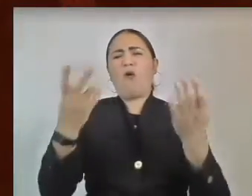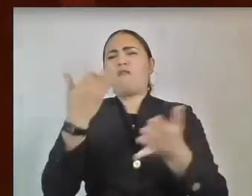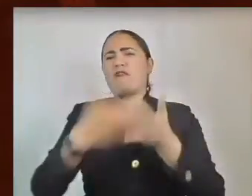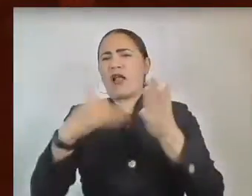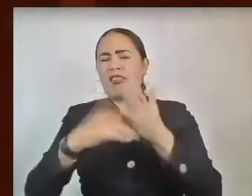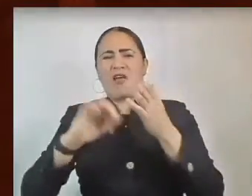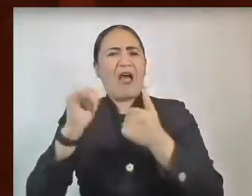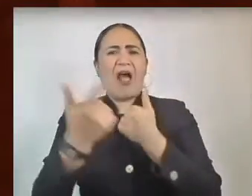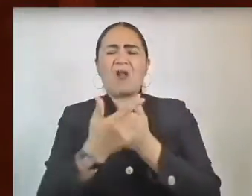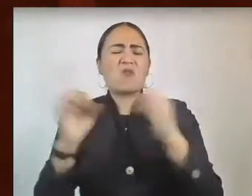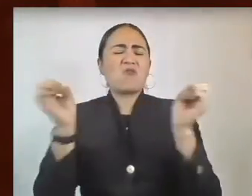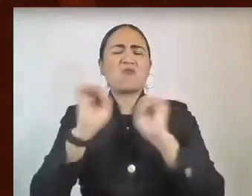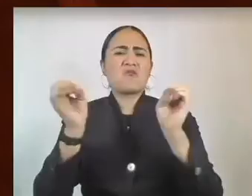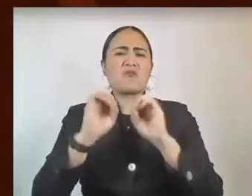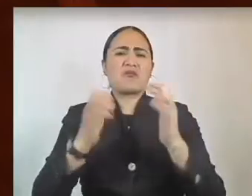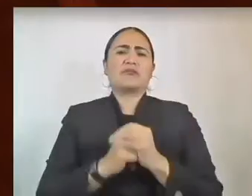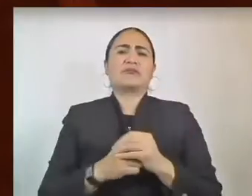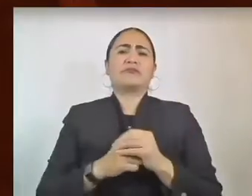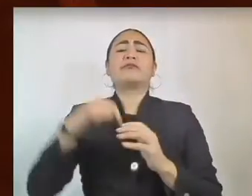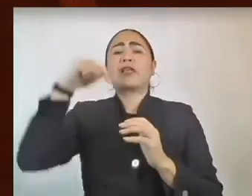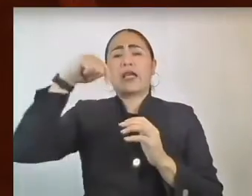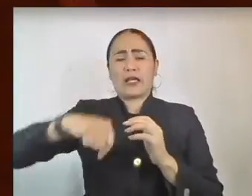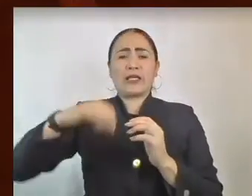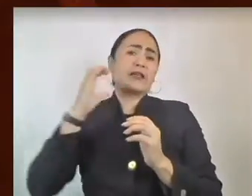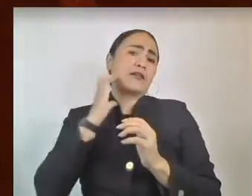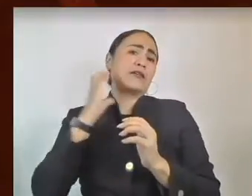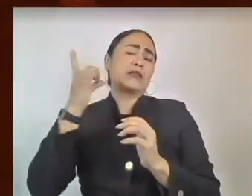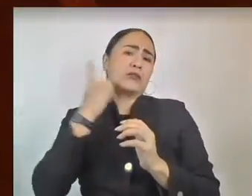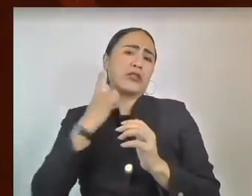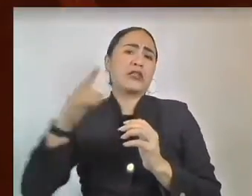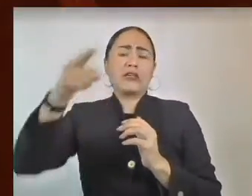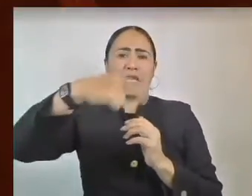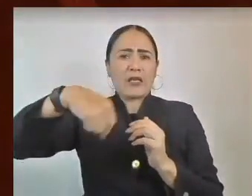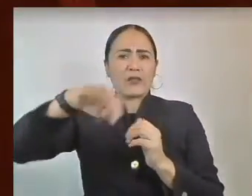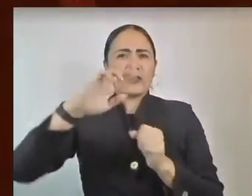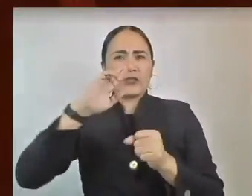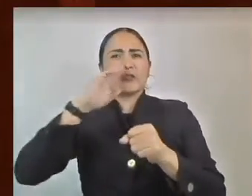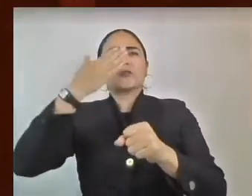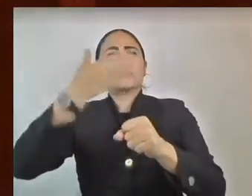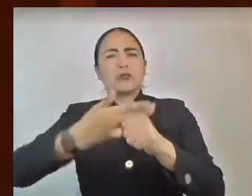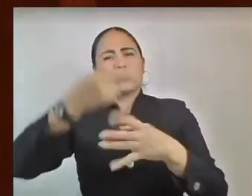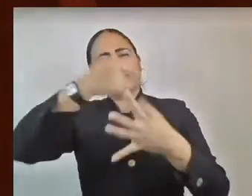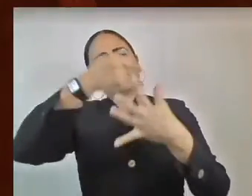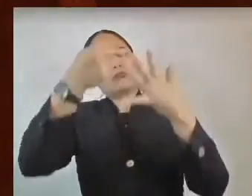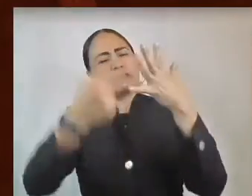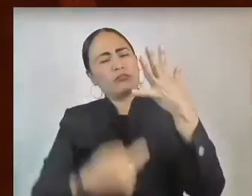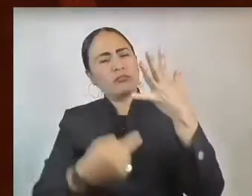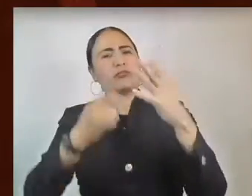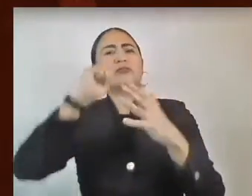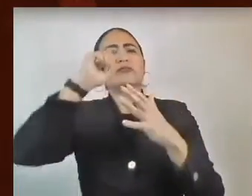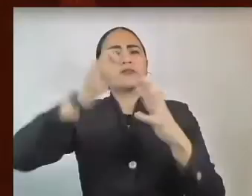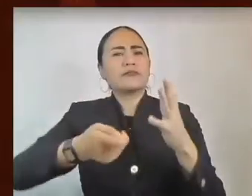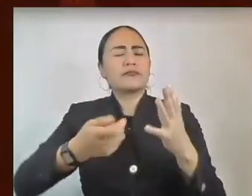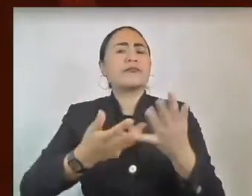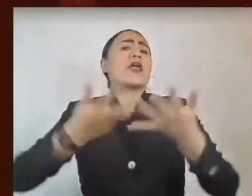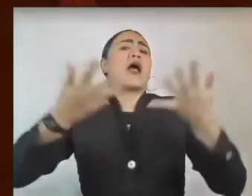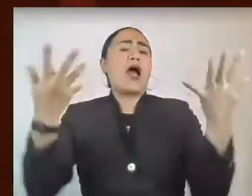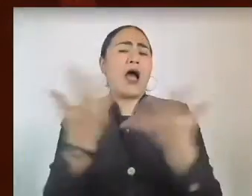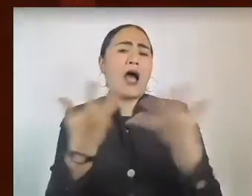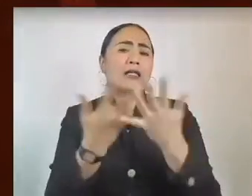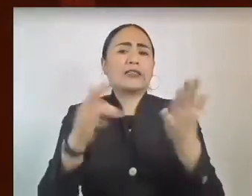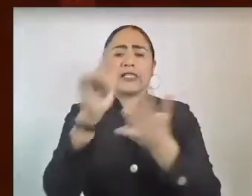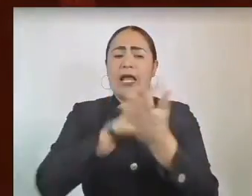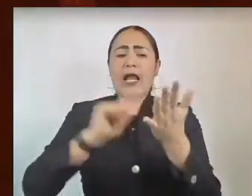El Poder Legislativo tiene una serie de atribuciones entre las que destacan la de crear un marco normativo